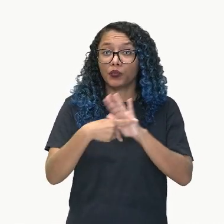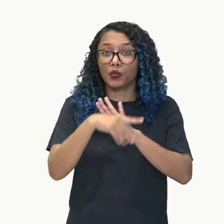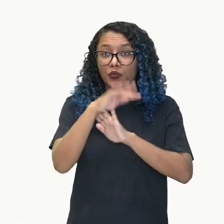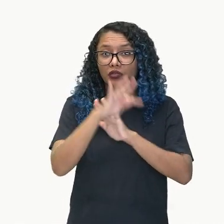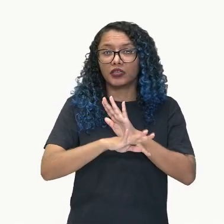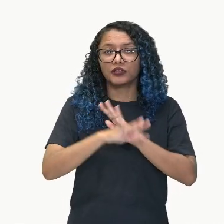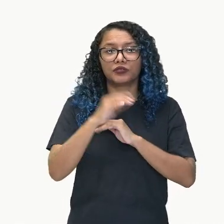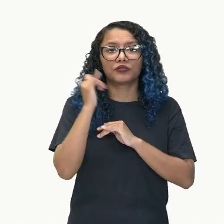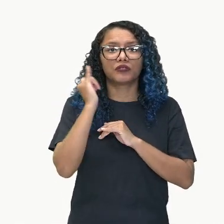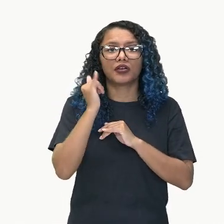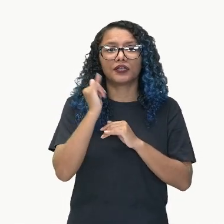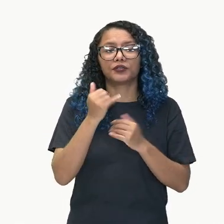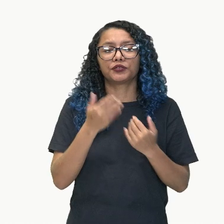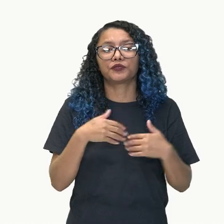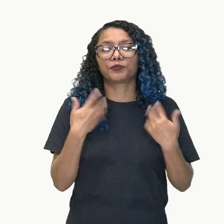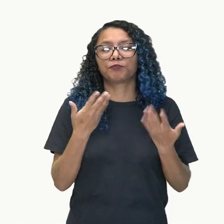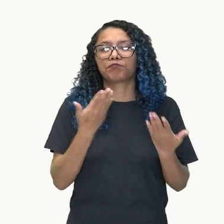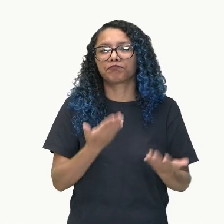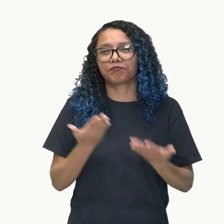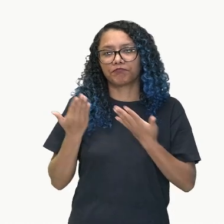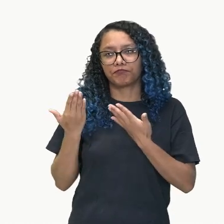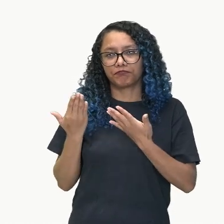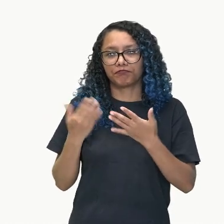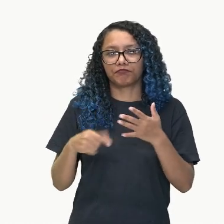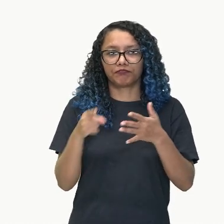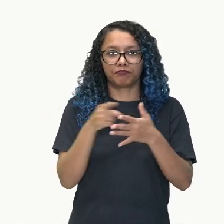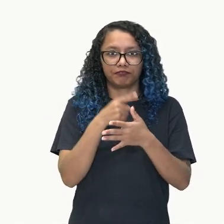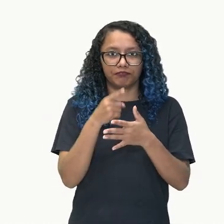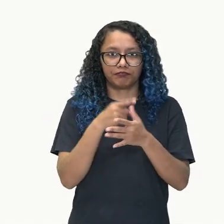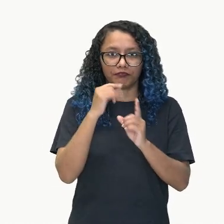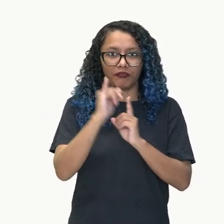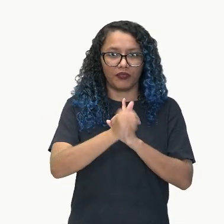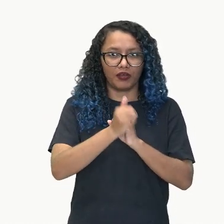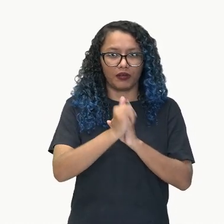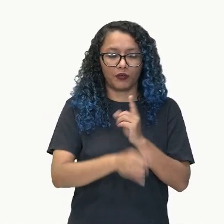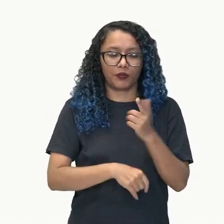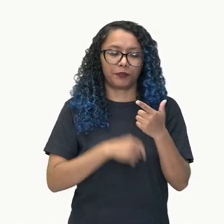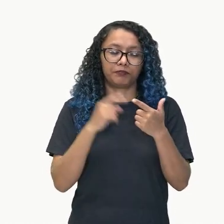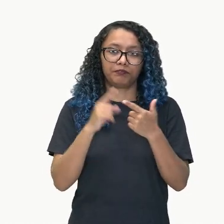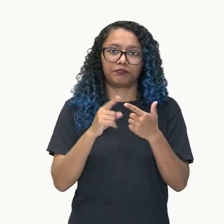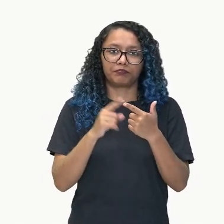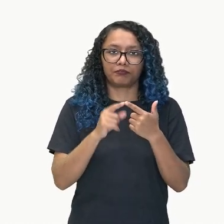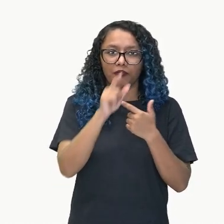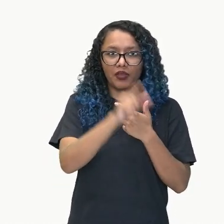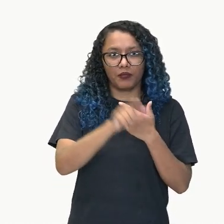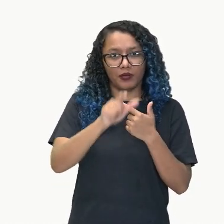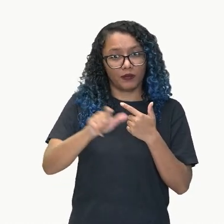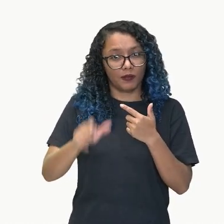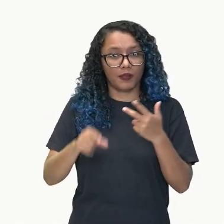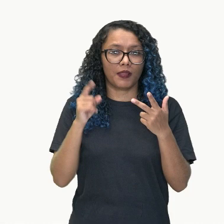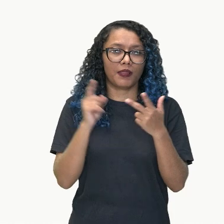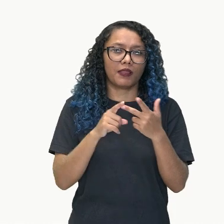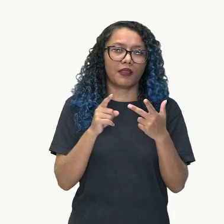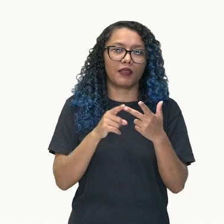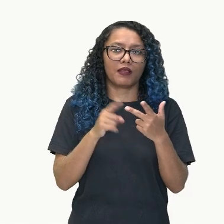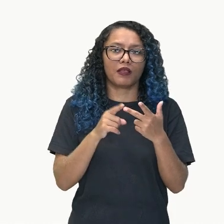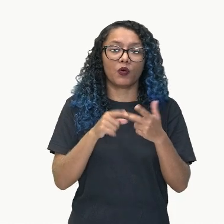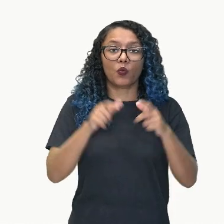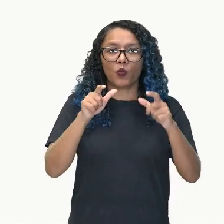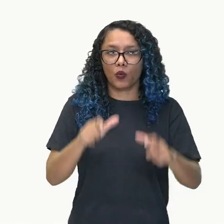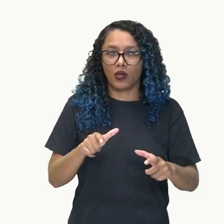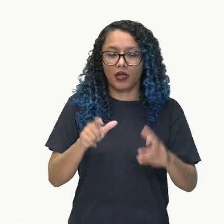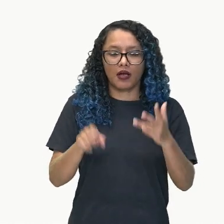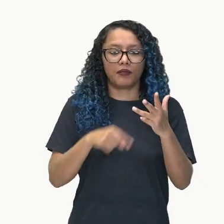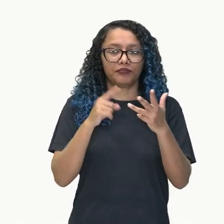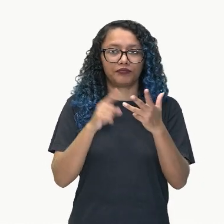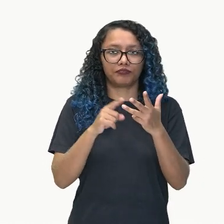un texto narrativo son el narrador, los personajes, el espacio,